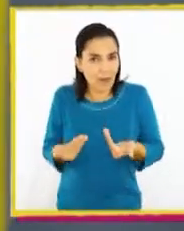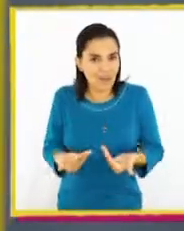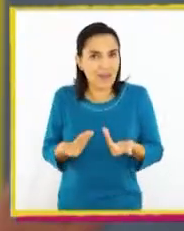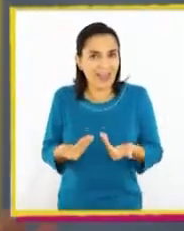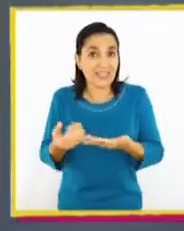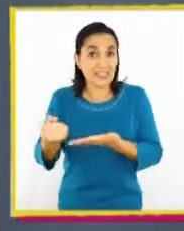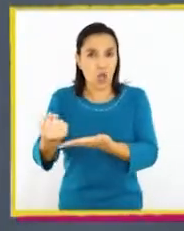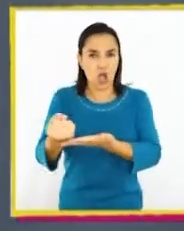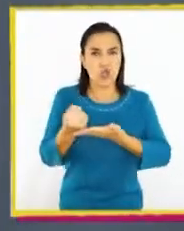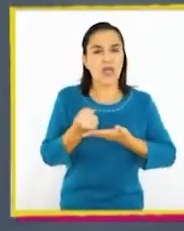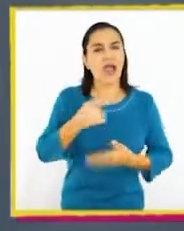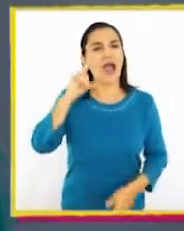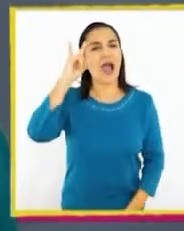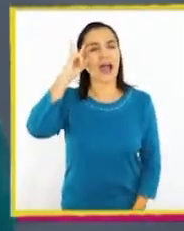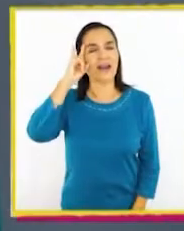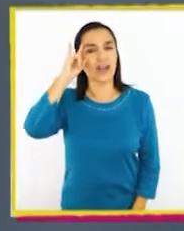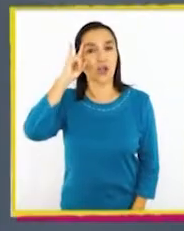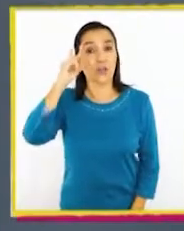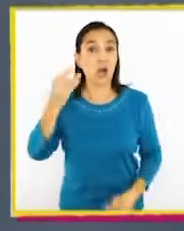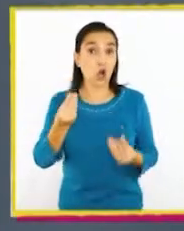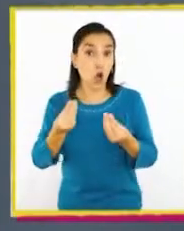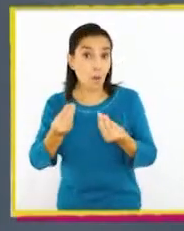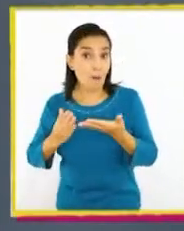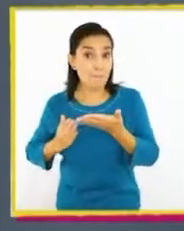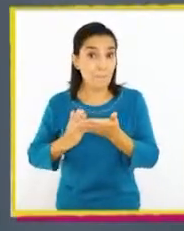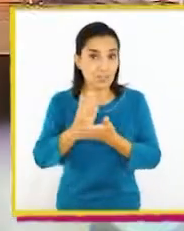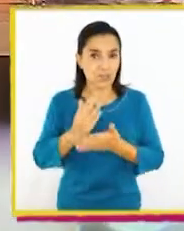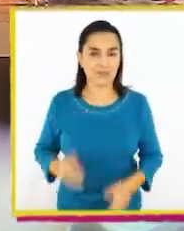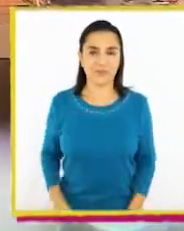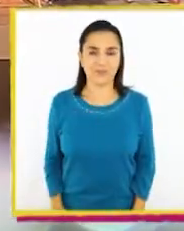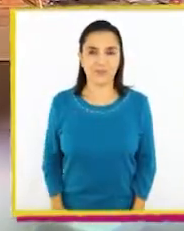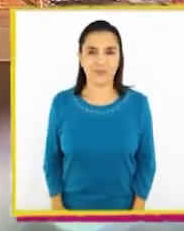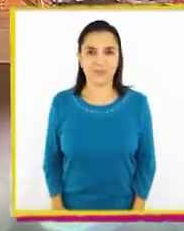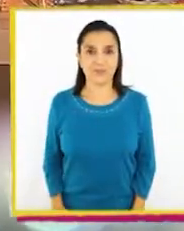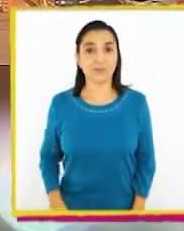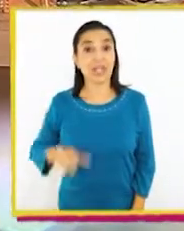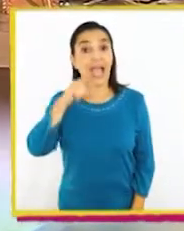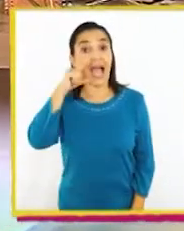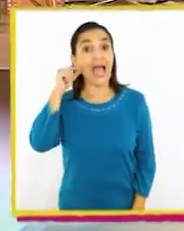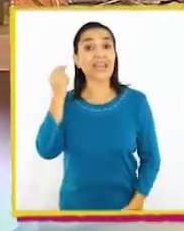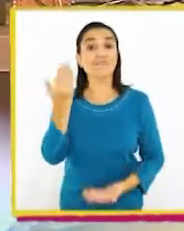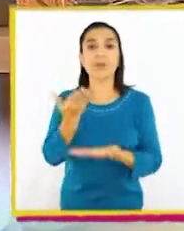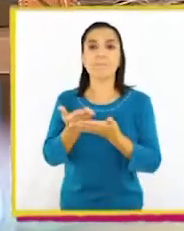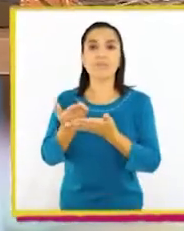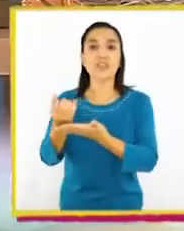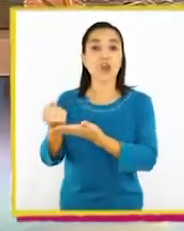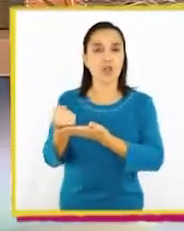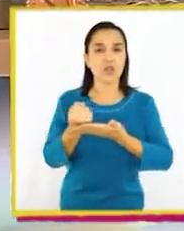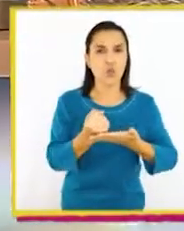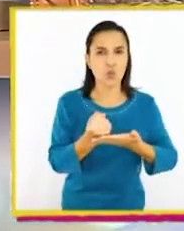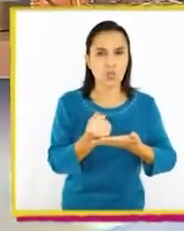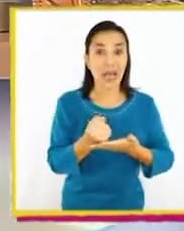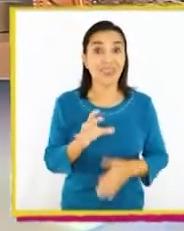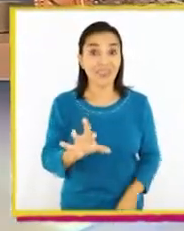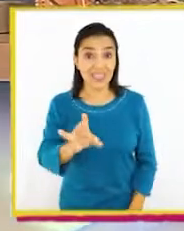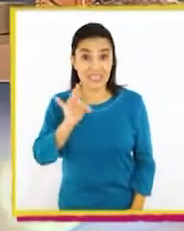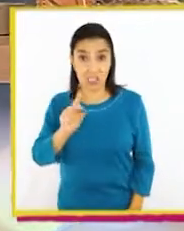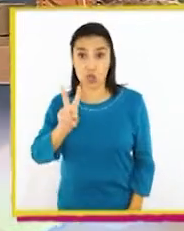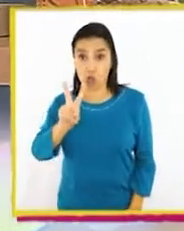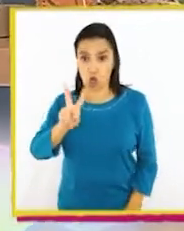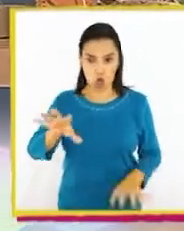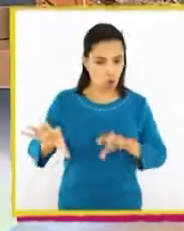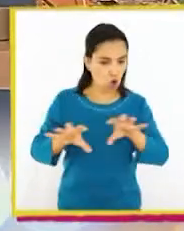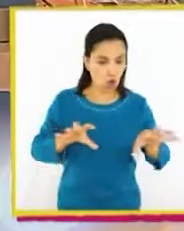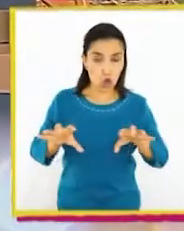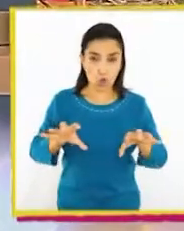eso nos va a ayudar a recordar cómo empezó. Aref pidió ayuda para decidir si estos dos